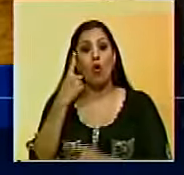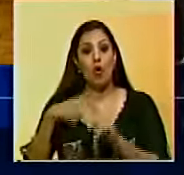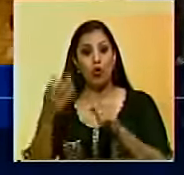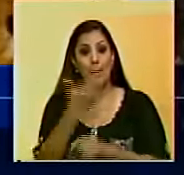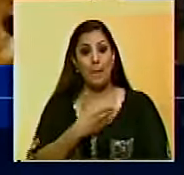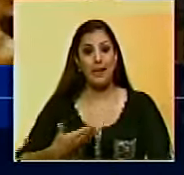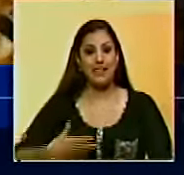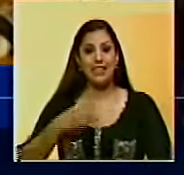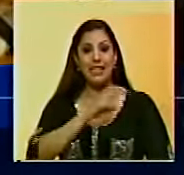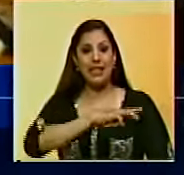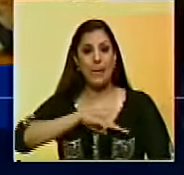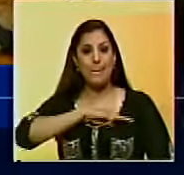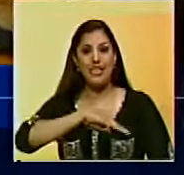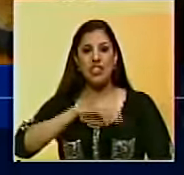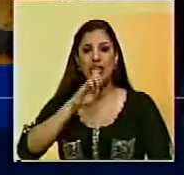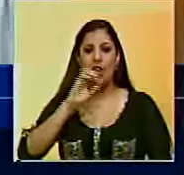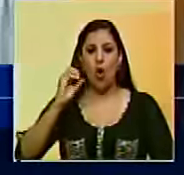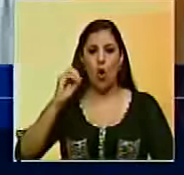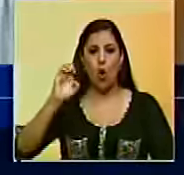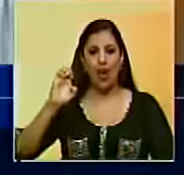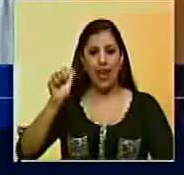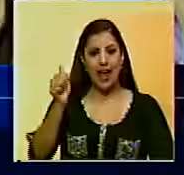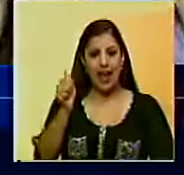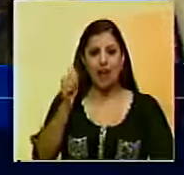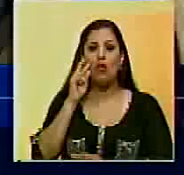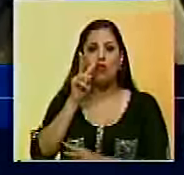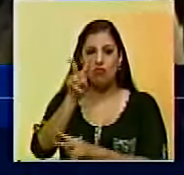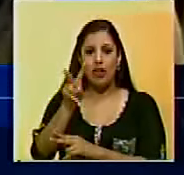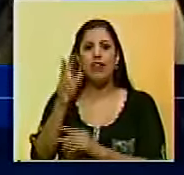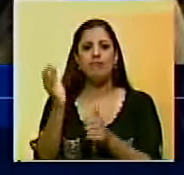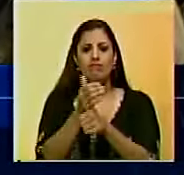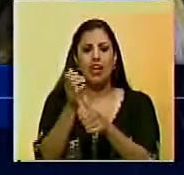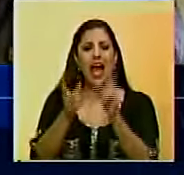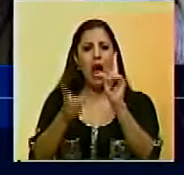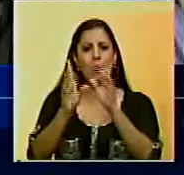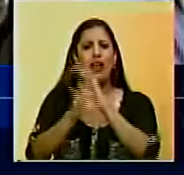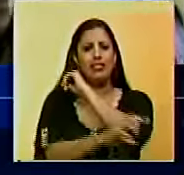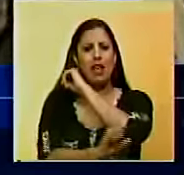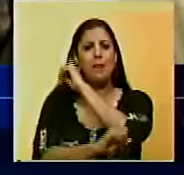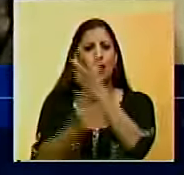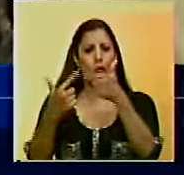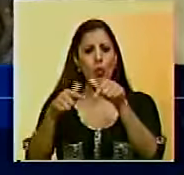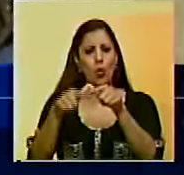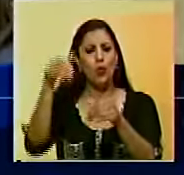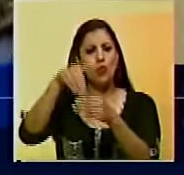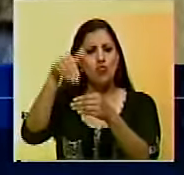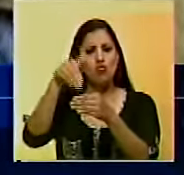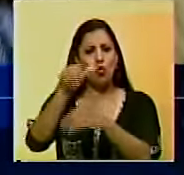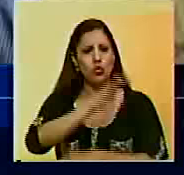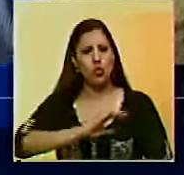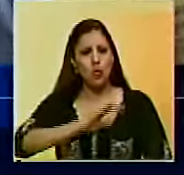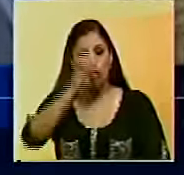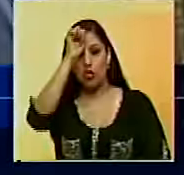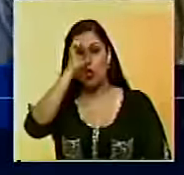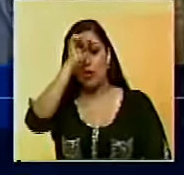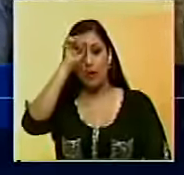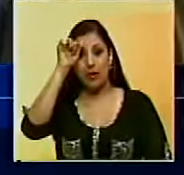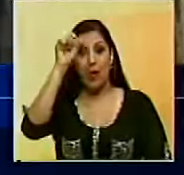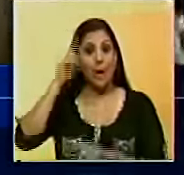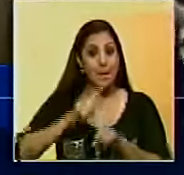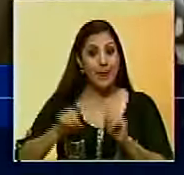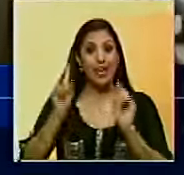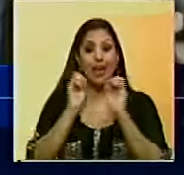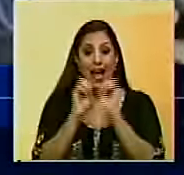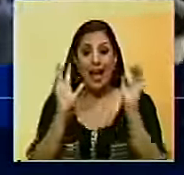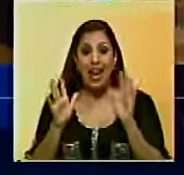de la misión de observadores de la OEA, Leonel Fernández, afirmó que fueron detectadas algunas irregularidades durante la jornada comisial de este domingo, pero